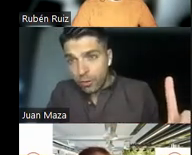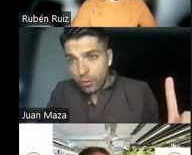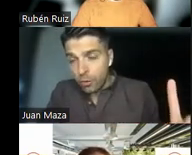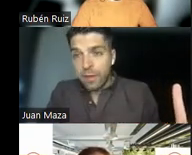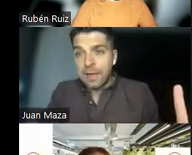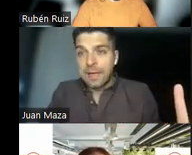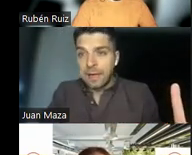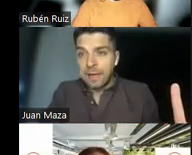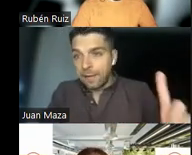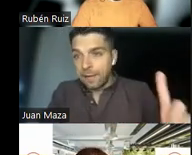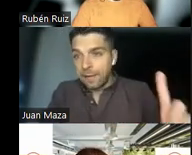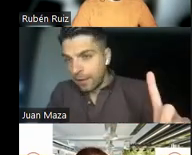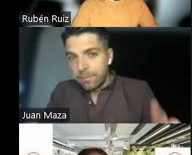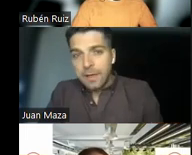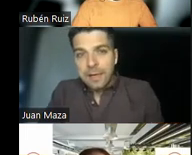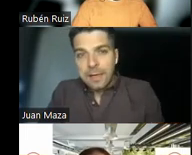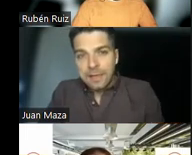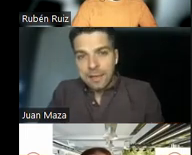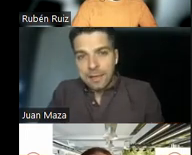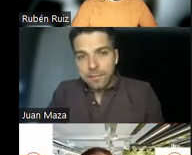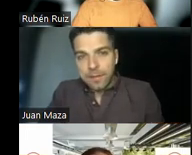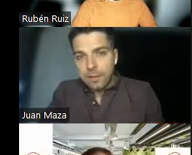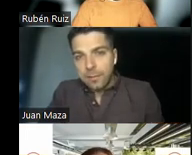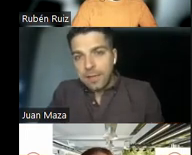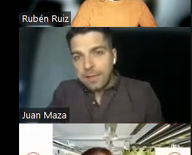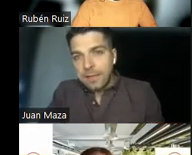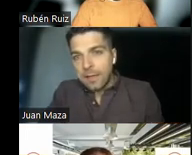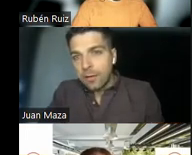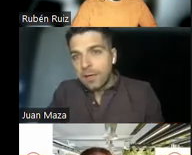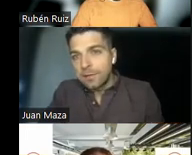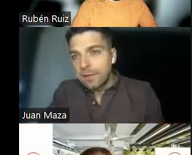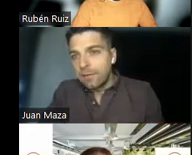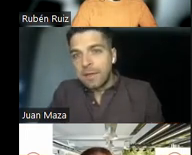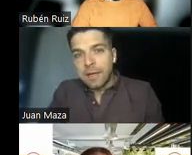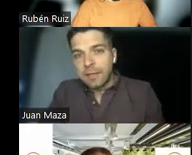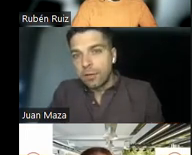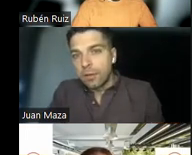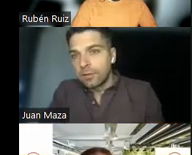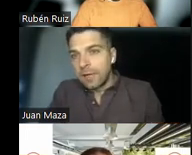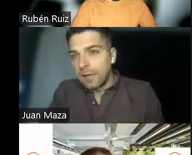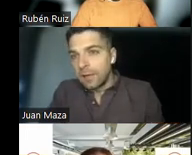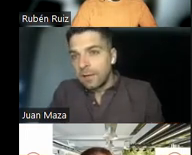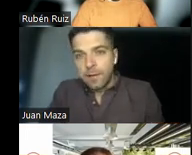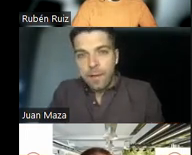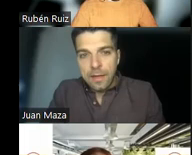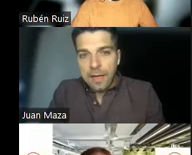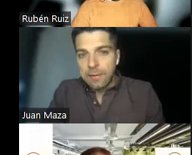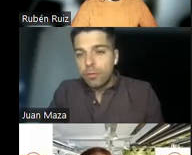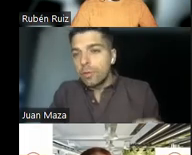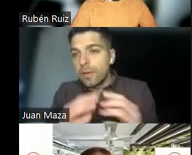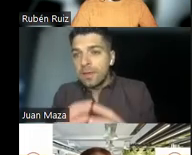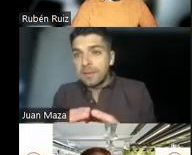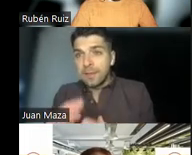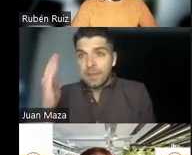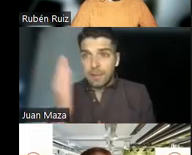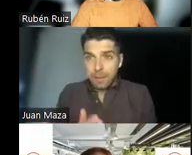por los que no dan la discapacidad. Esto que veis aquí en línea en roca significa regresión espontánea. Es decir, hay